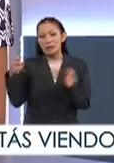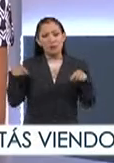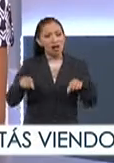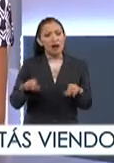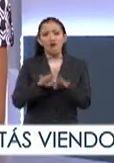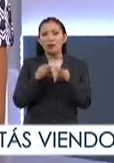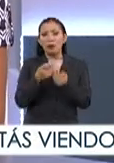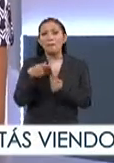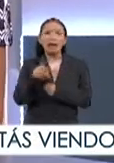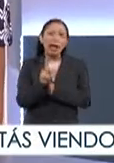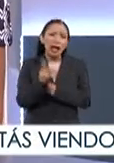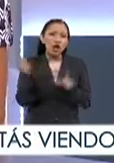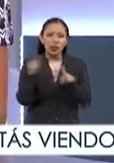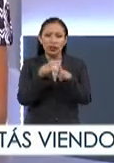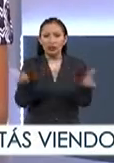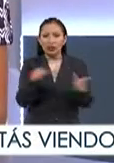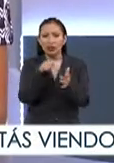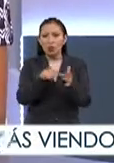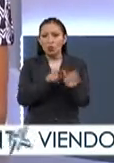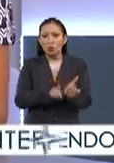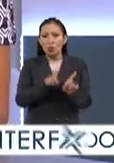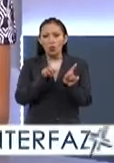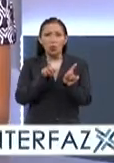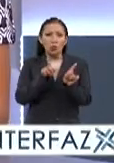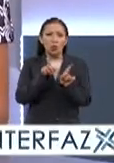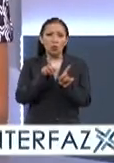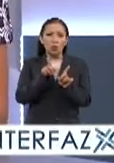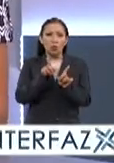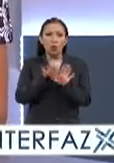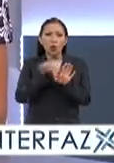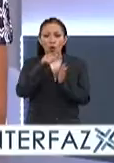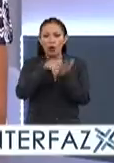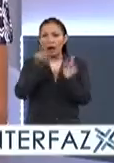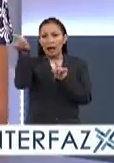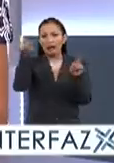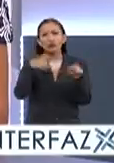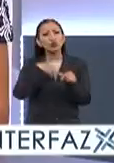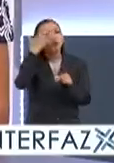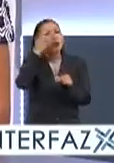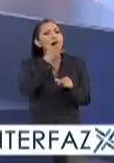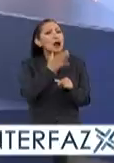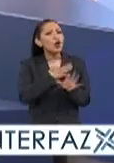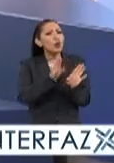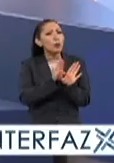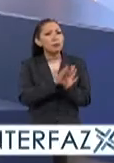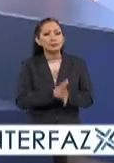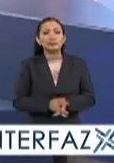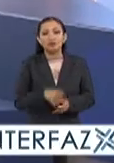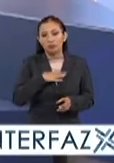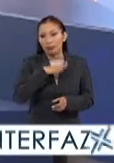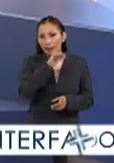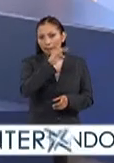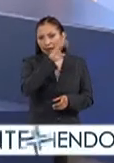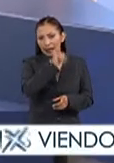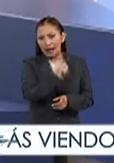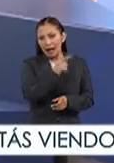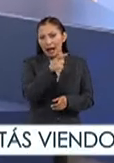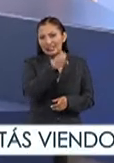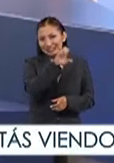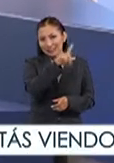modalidad, solamente que va a diferentes, como que lugares. tú cómo te enteraste? Yo hago por la beca de